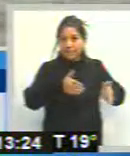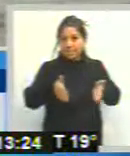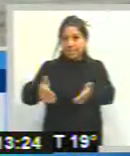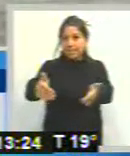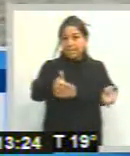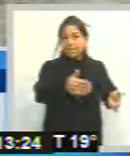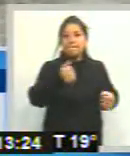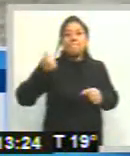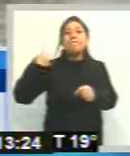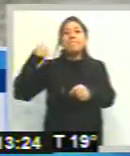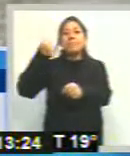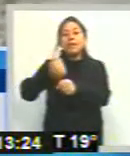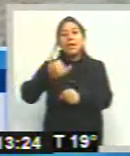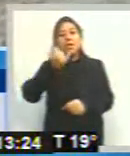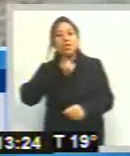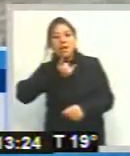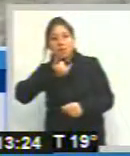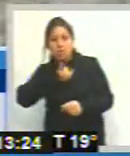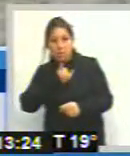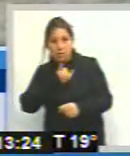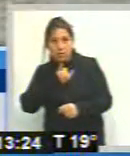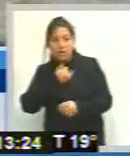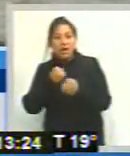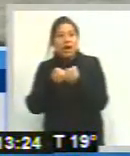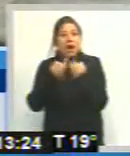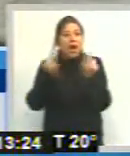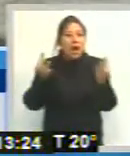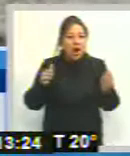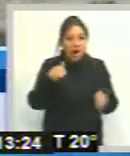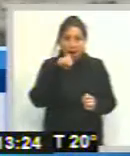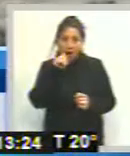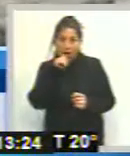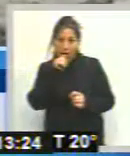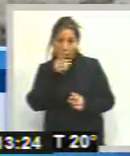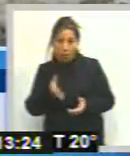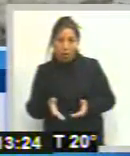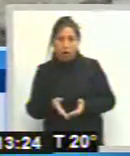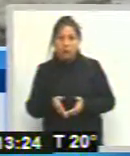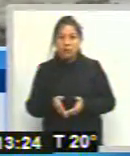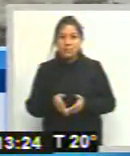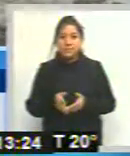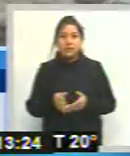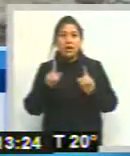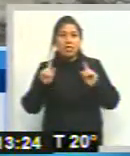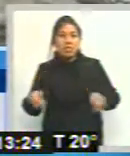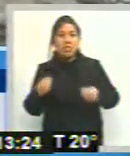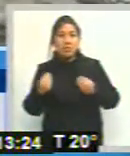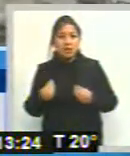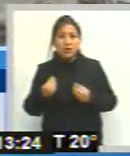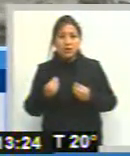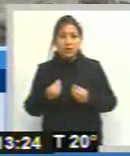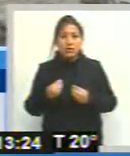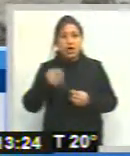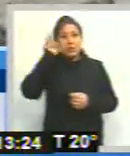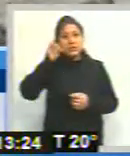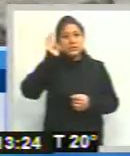el volumen normal del río, el establecimiento de la línea de inundabilidad, y a propósito de esto, obviamente los que